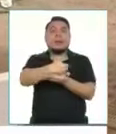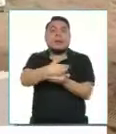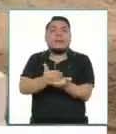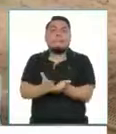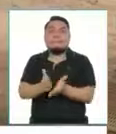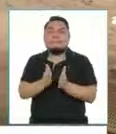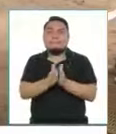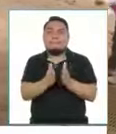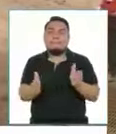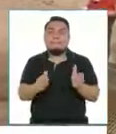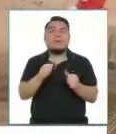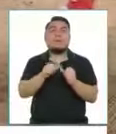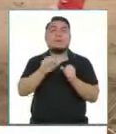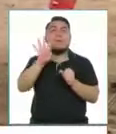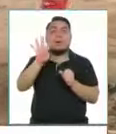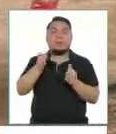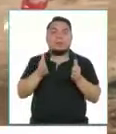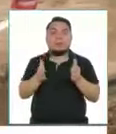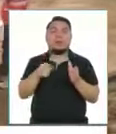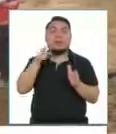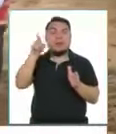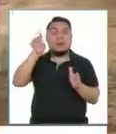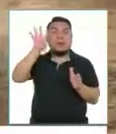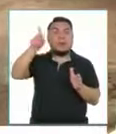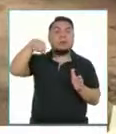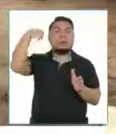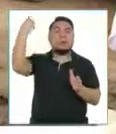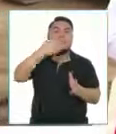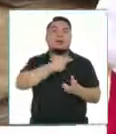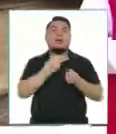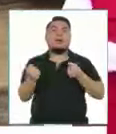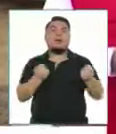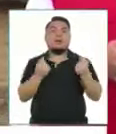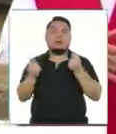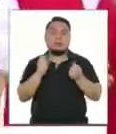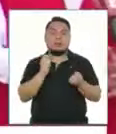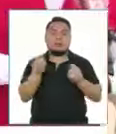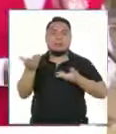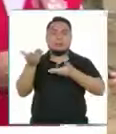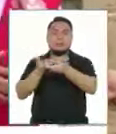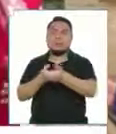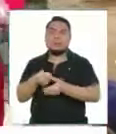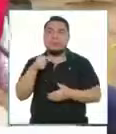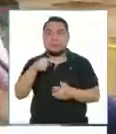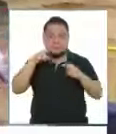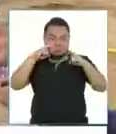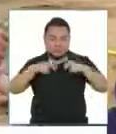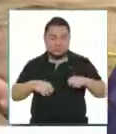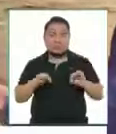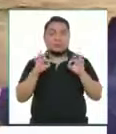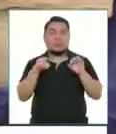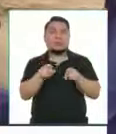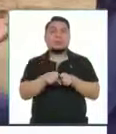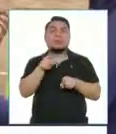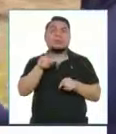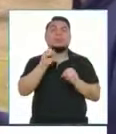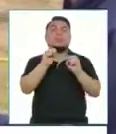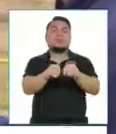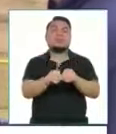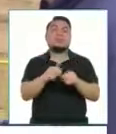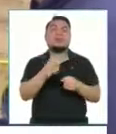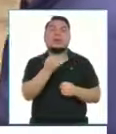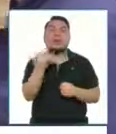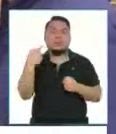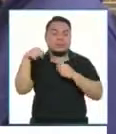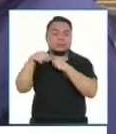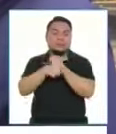ramal de la línea 4, pero el resto de la línea 4 es el que vamos a sacar en gobierno a gobierno. En el estudio de factibilidad, tú pones los patios talleres en alguno